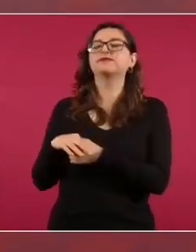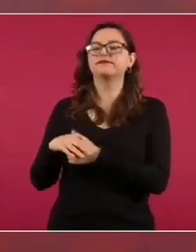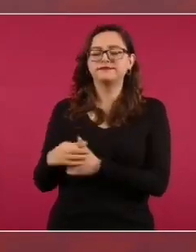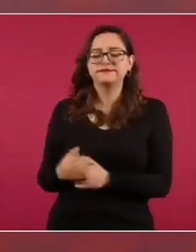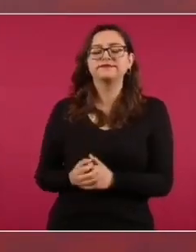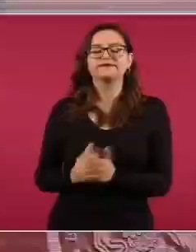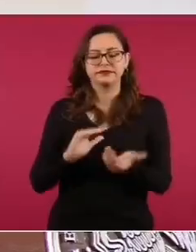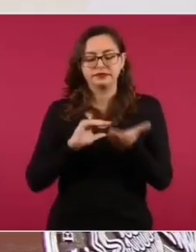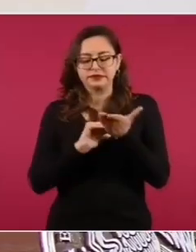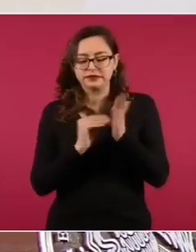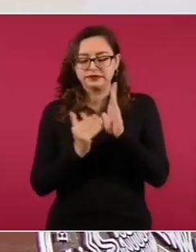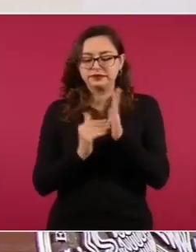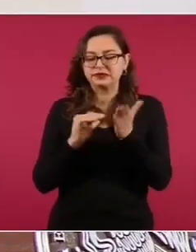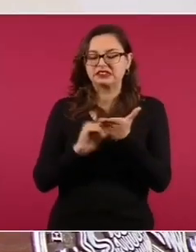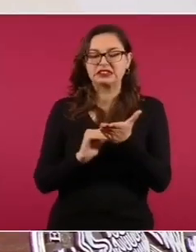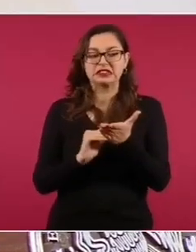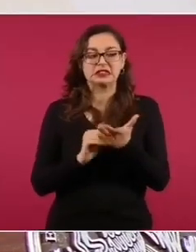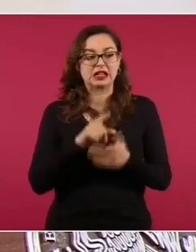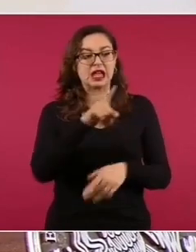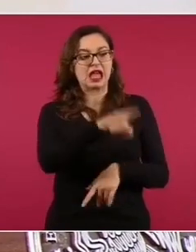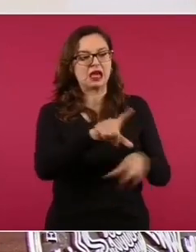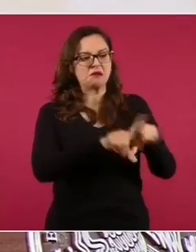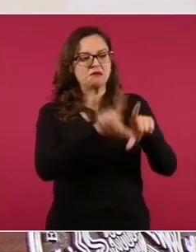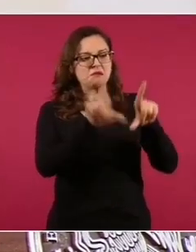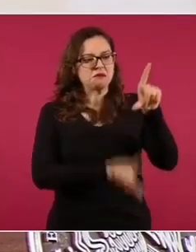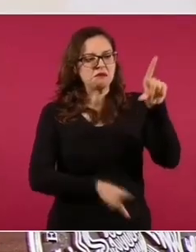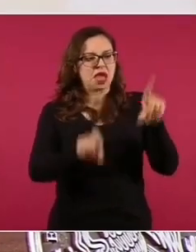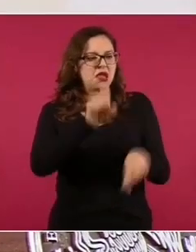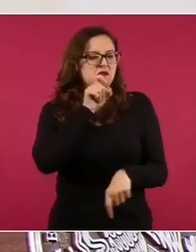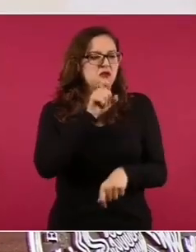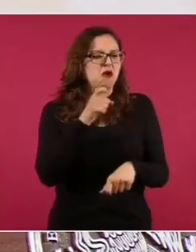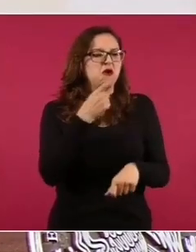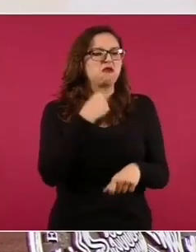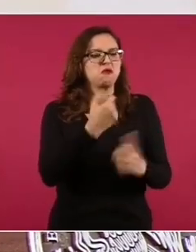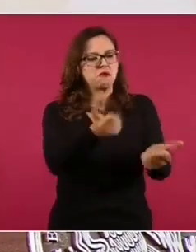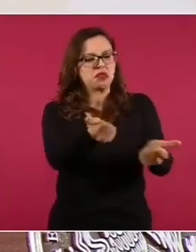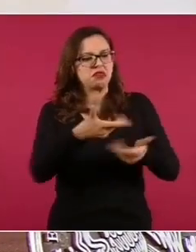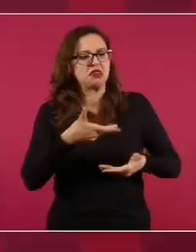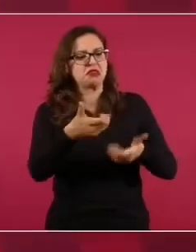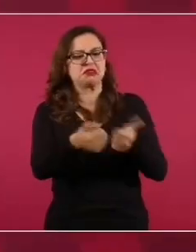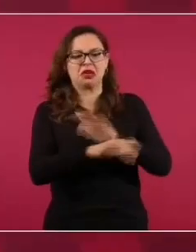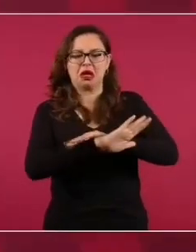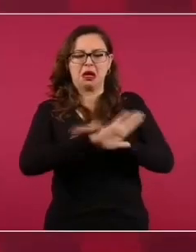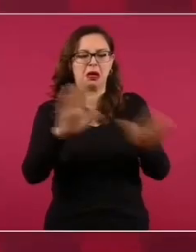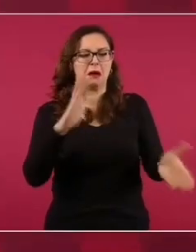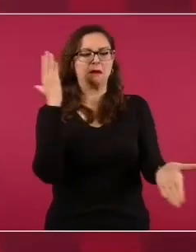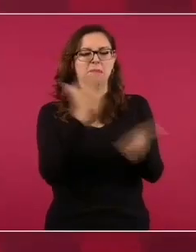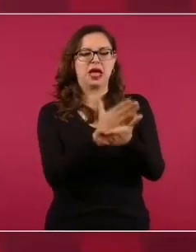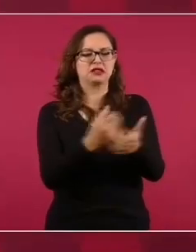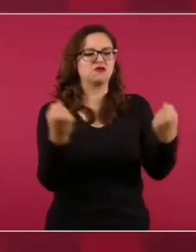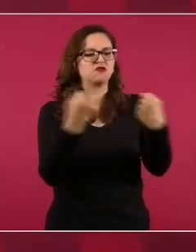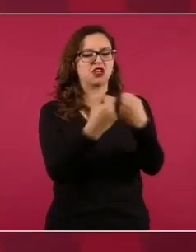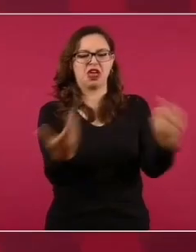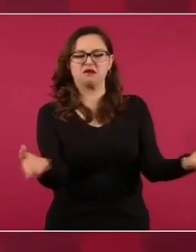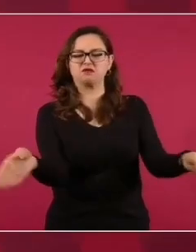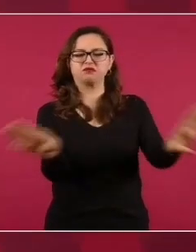no cierren el mercado, no cierren la frontera,